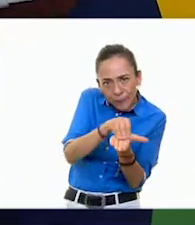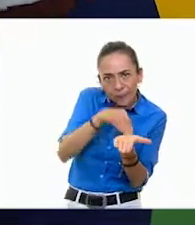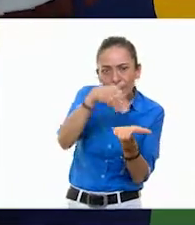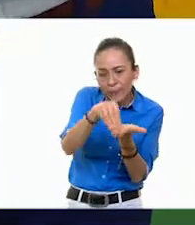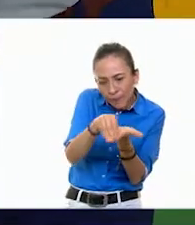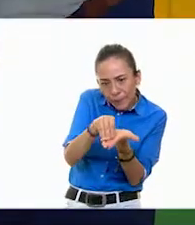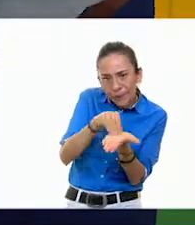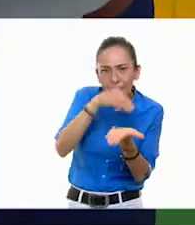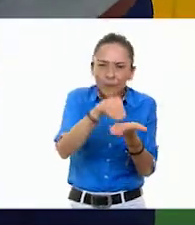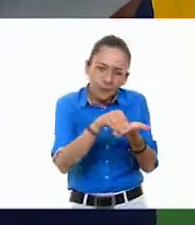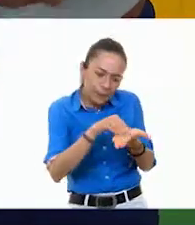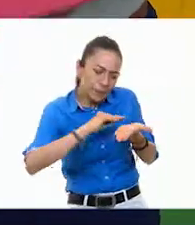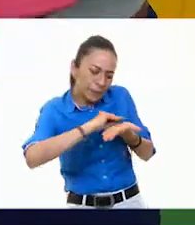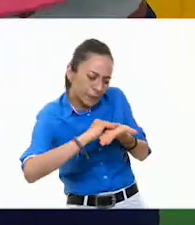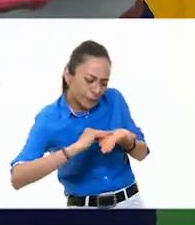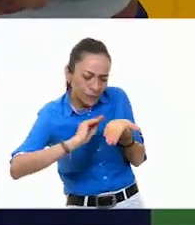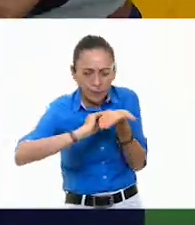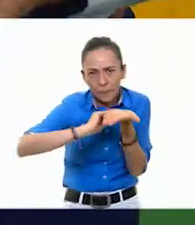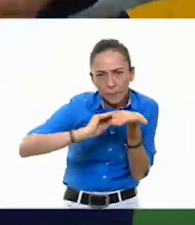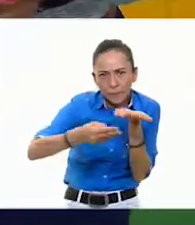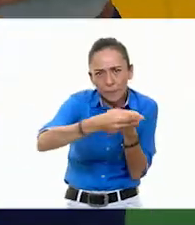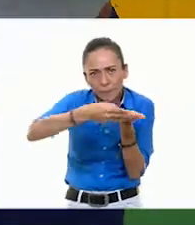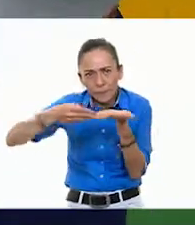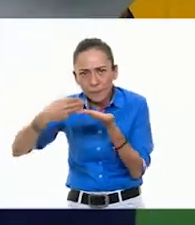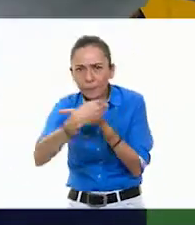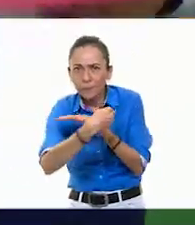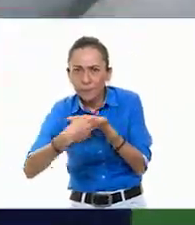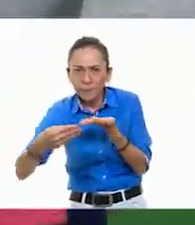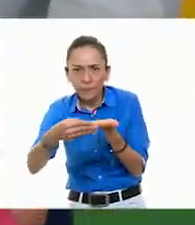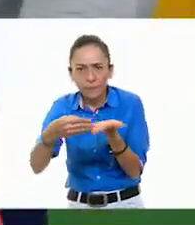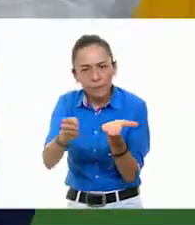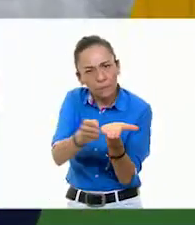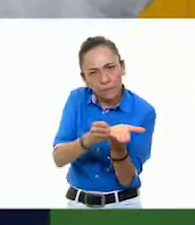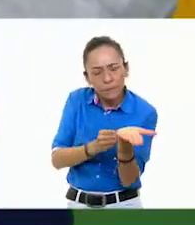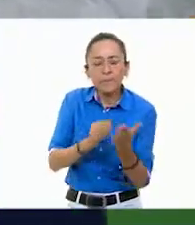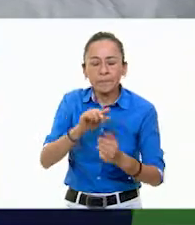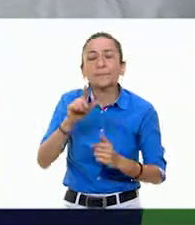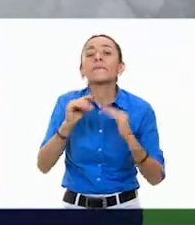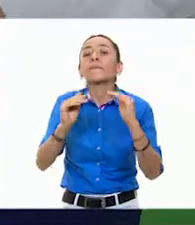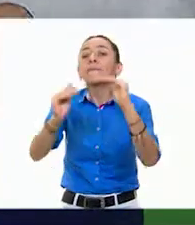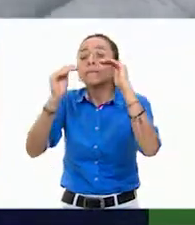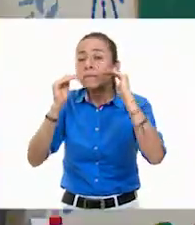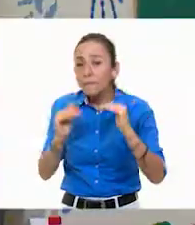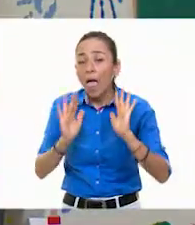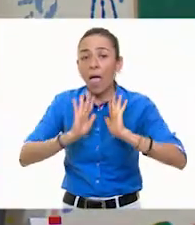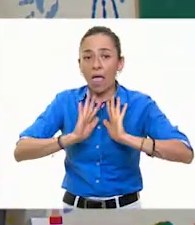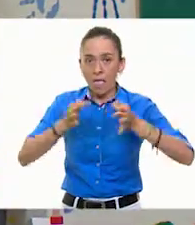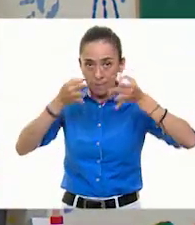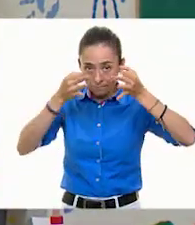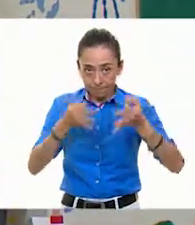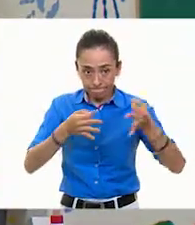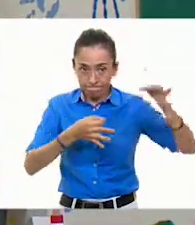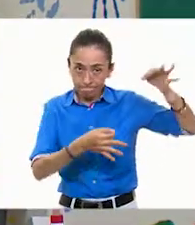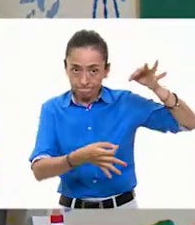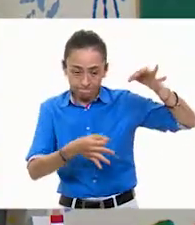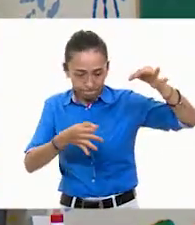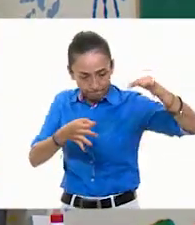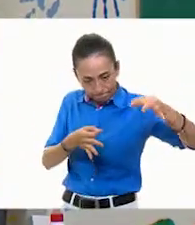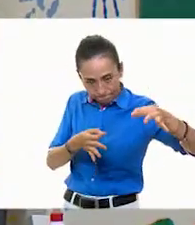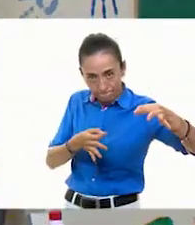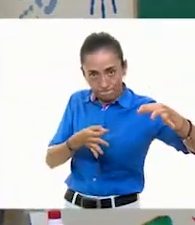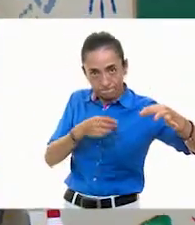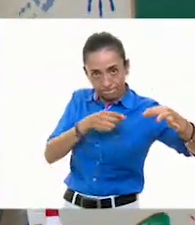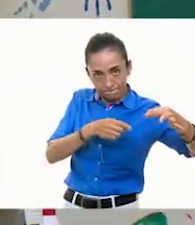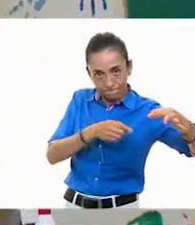ir perfilando de esta manera. En fin, el siguiente paso sería ya nuestro diseño, Muy bien. A ver, entonces déjeme ver si puedo intentar